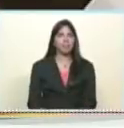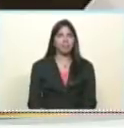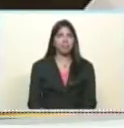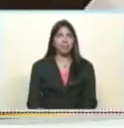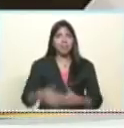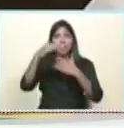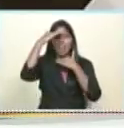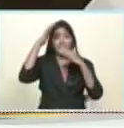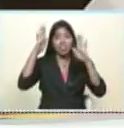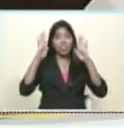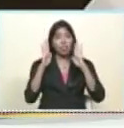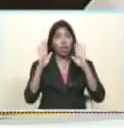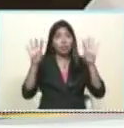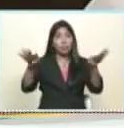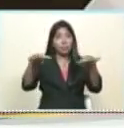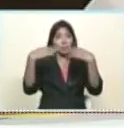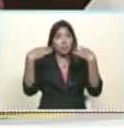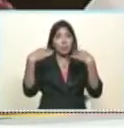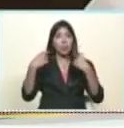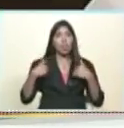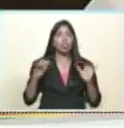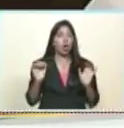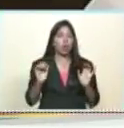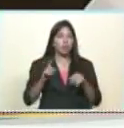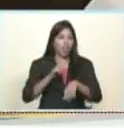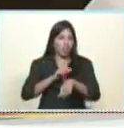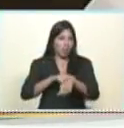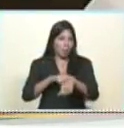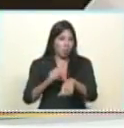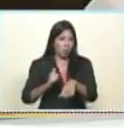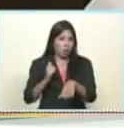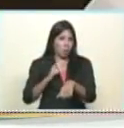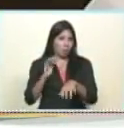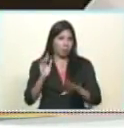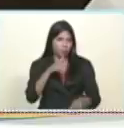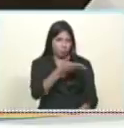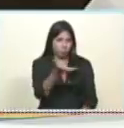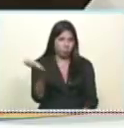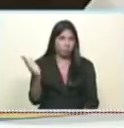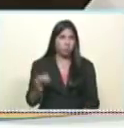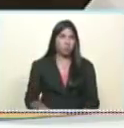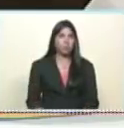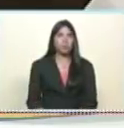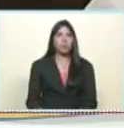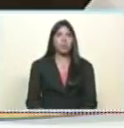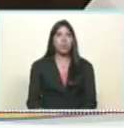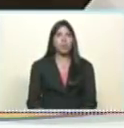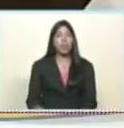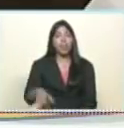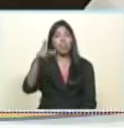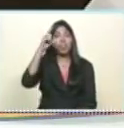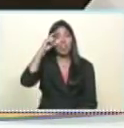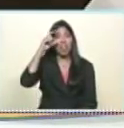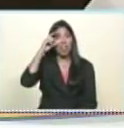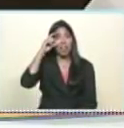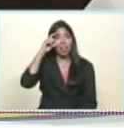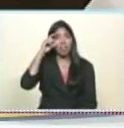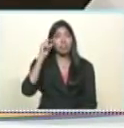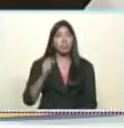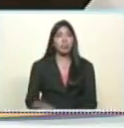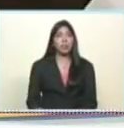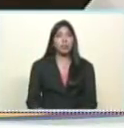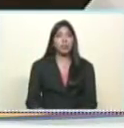atención, pues. Les voy a dar chance para que, Ernesto Villegas, tomemos nota de los